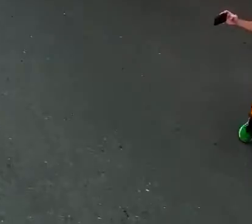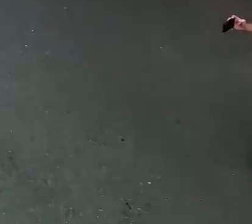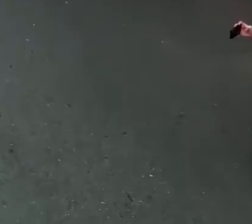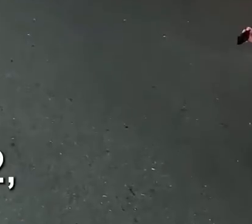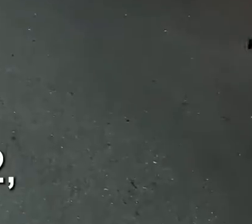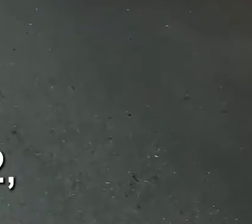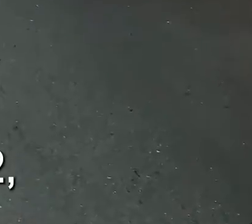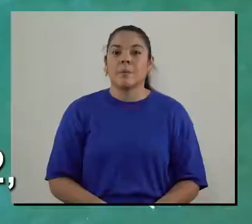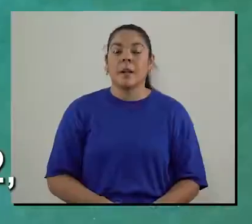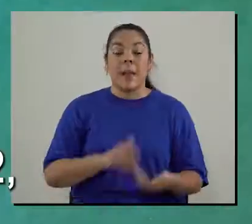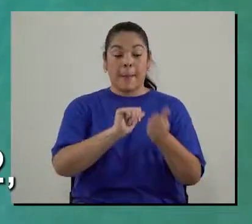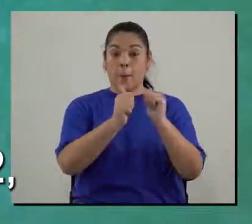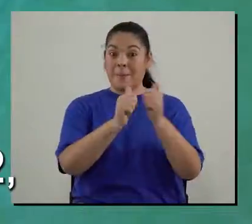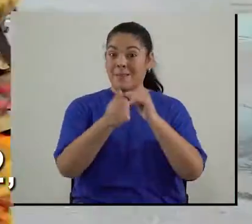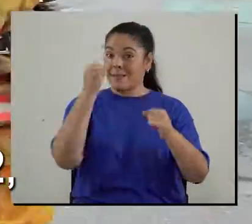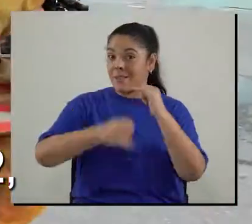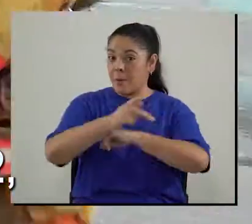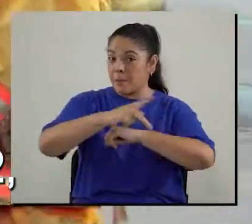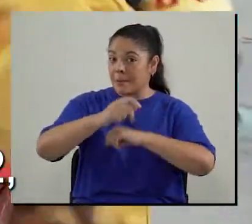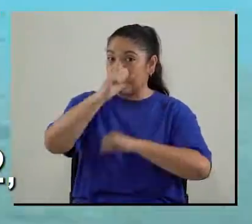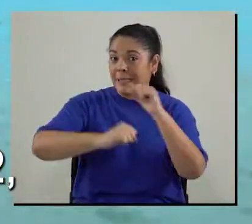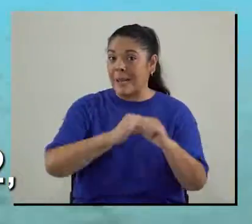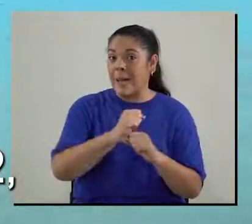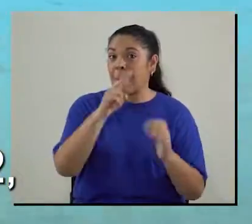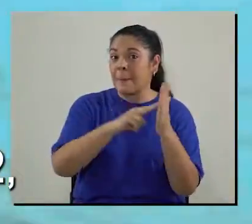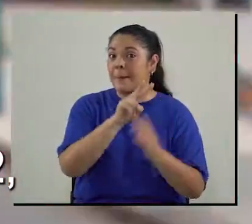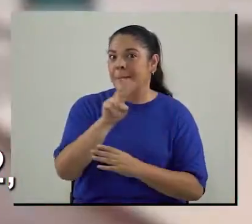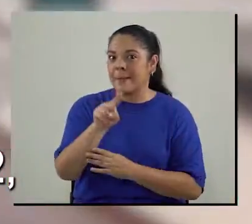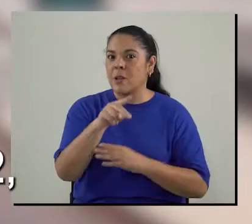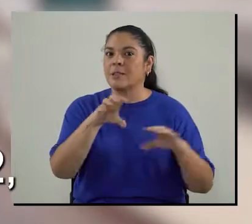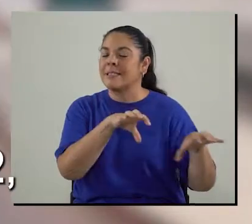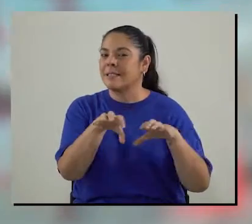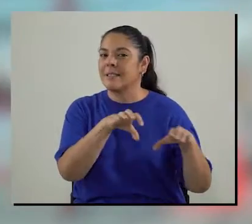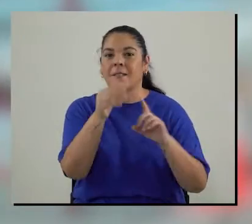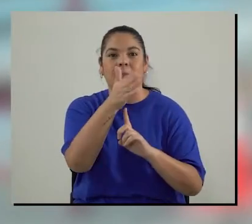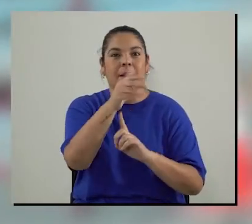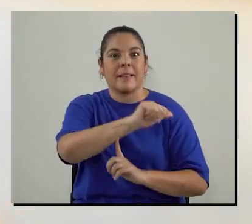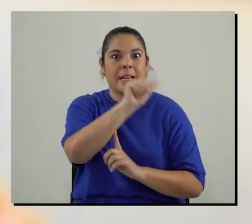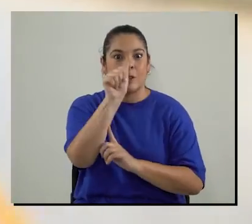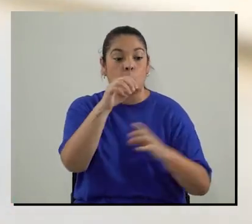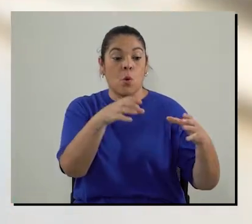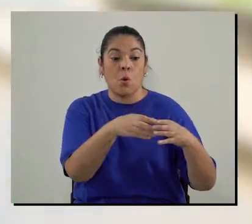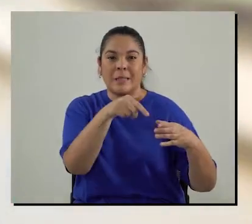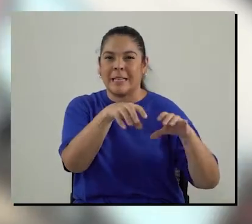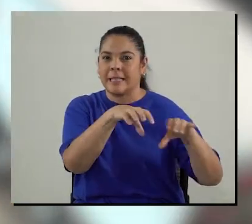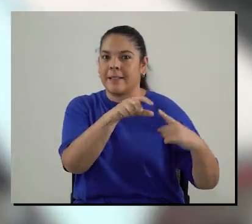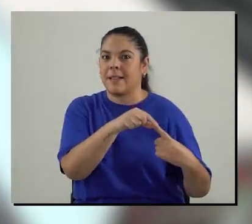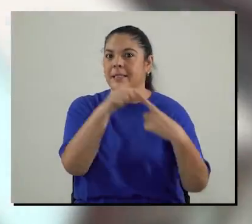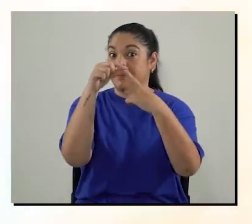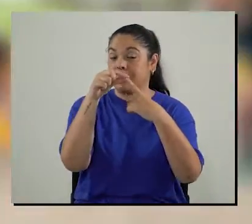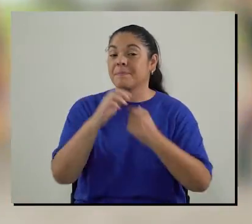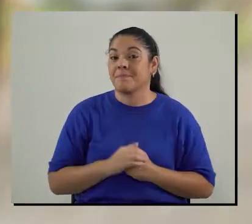la maniobra final puntarenas 2022 será un evento bandera azul ecológica en la categoría